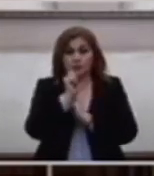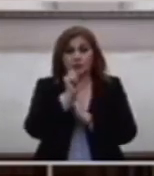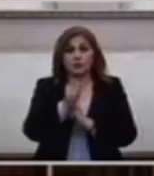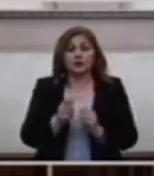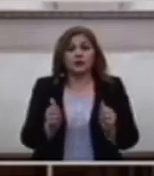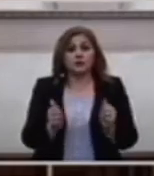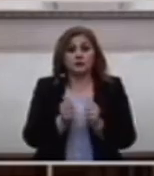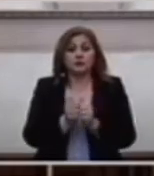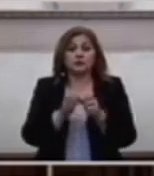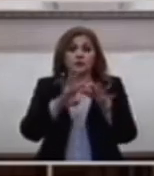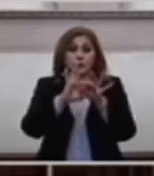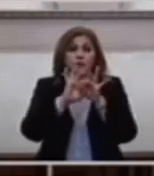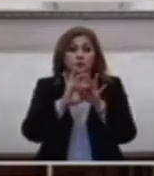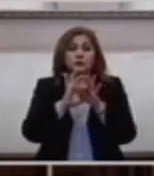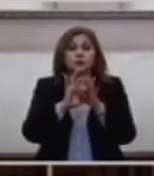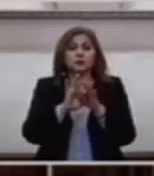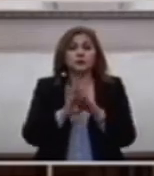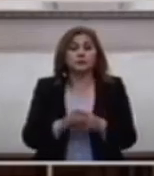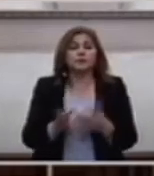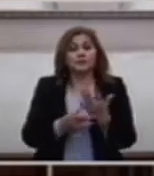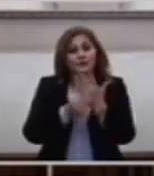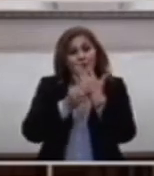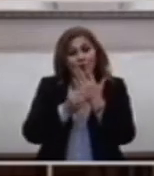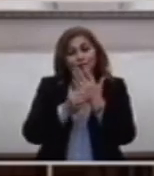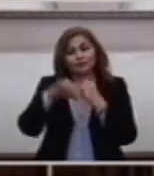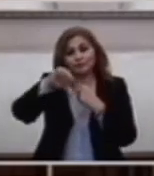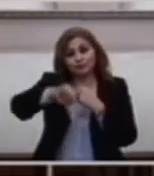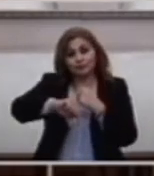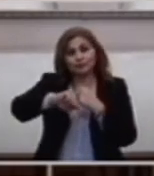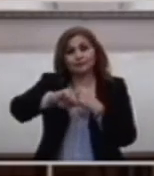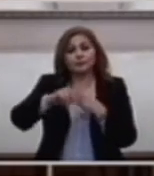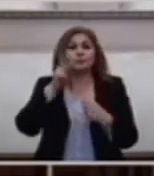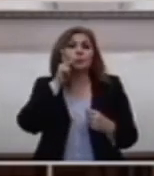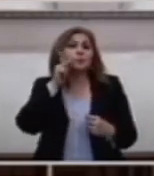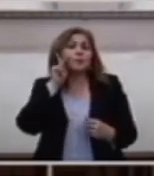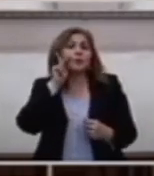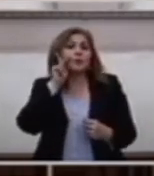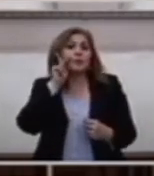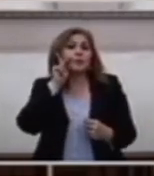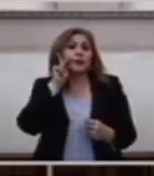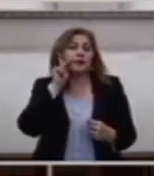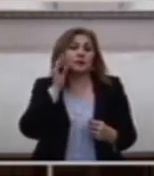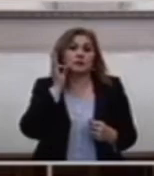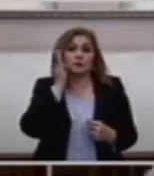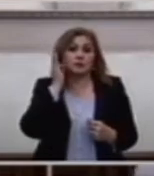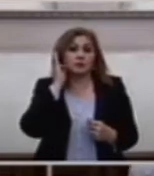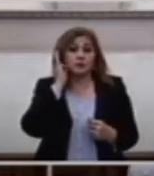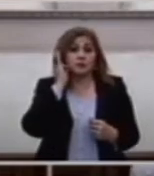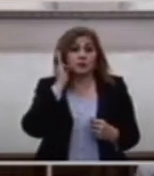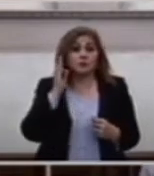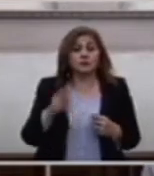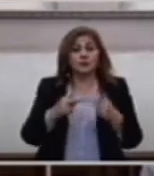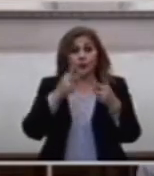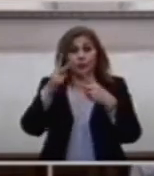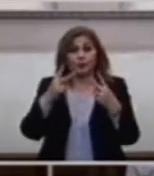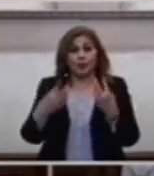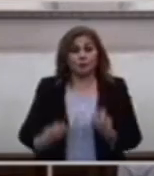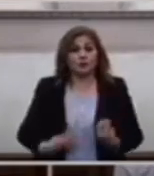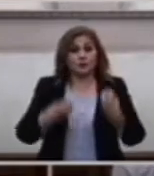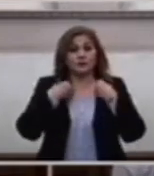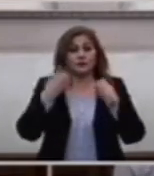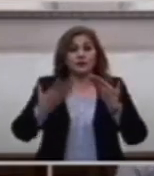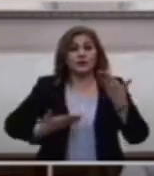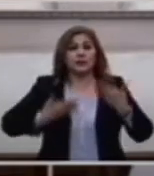Nos Ha Dicho Hoy El Papa Francisco Vamos A vivir La